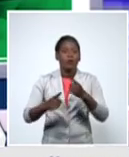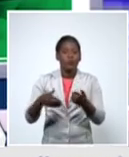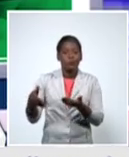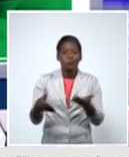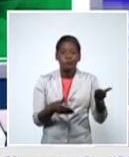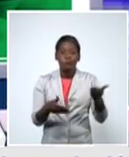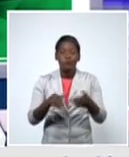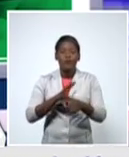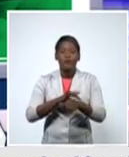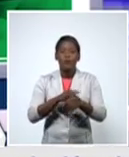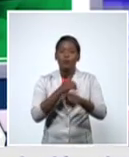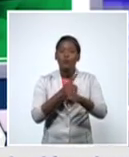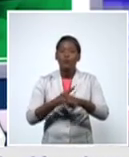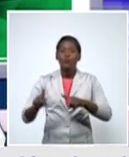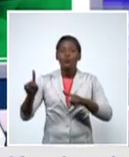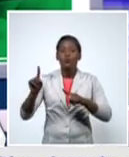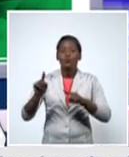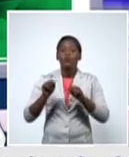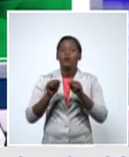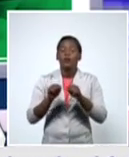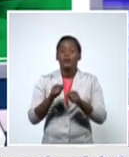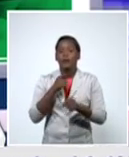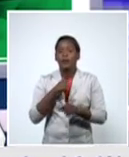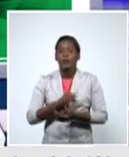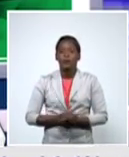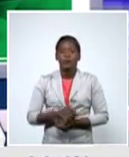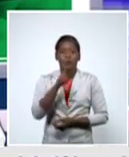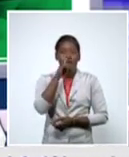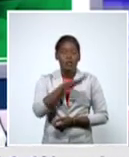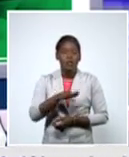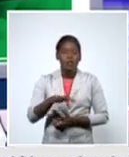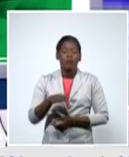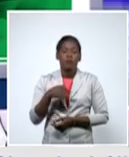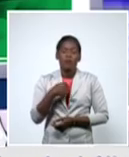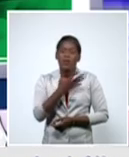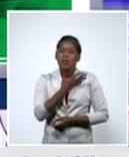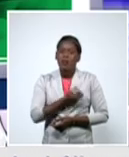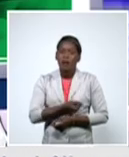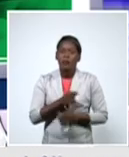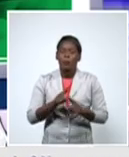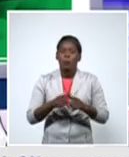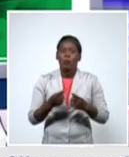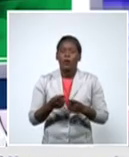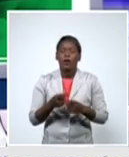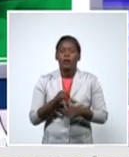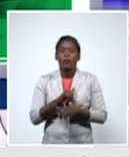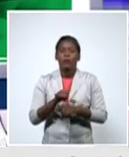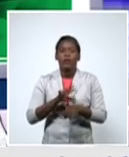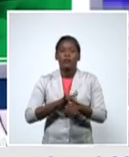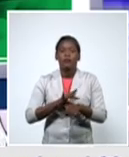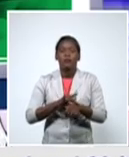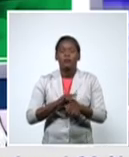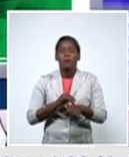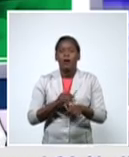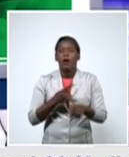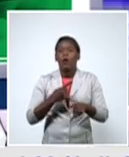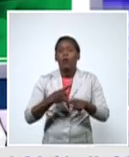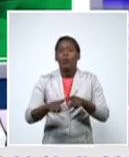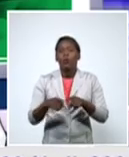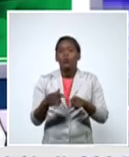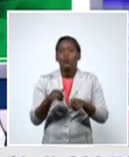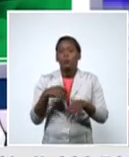y estamos hablando de niños que a veces tienen desgraciadamente una malformación congénita